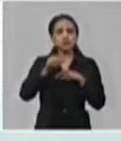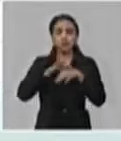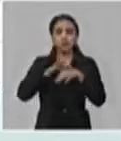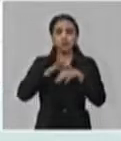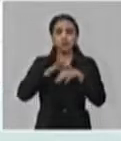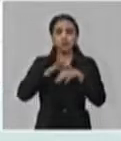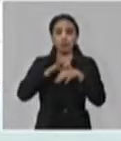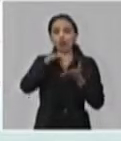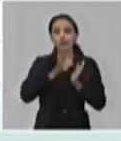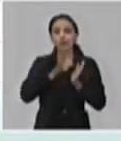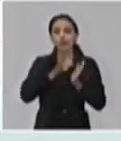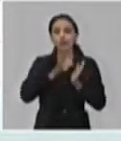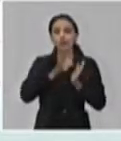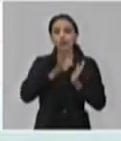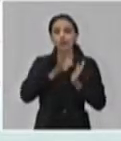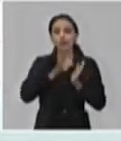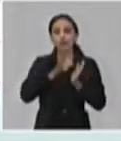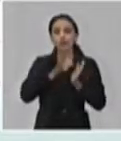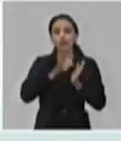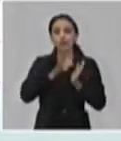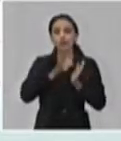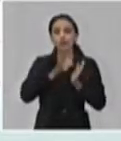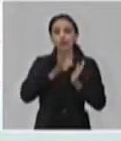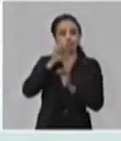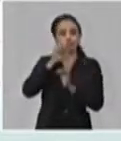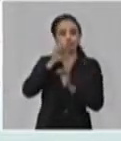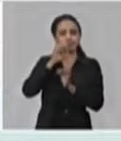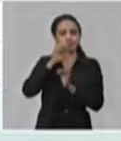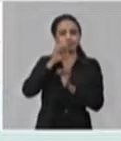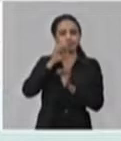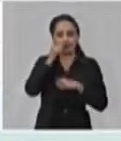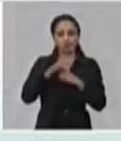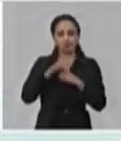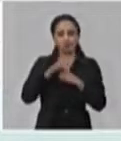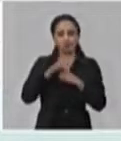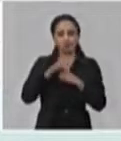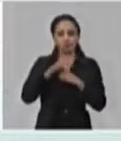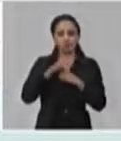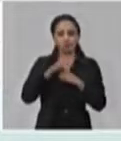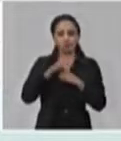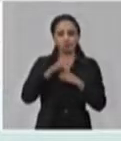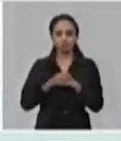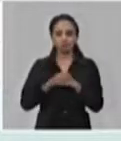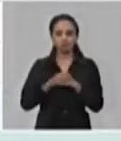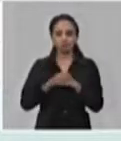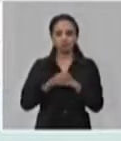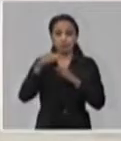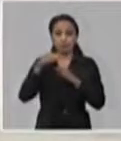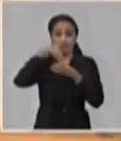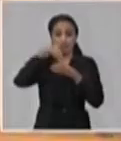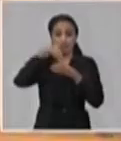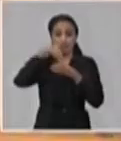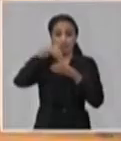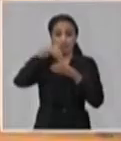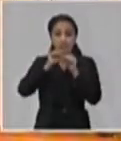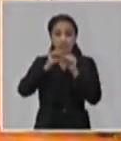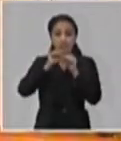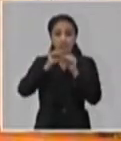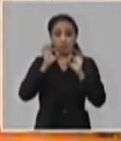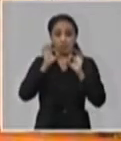los lugares de aislamiento que tenemos previsto para ello. Por otra parte, dentro del sistema de vigilancia,